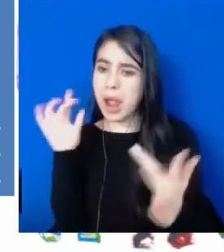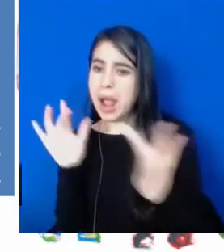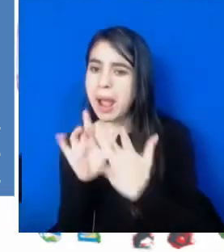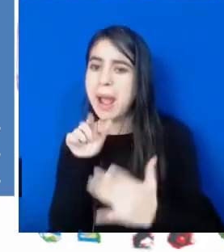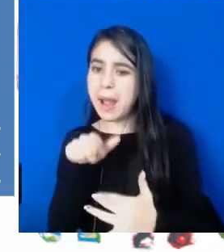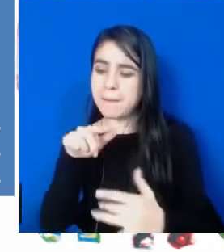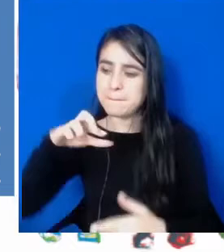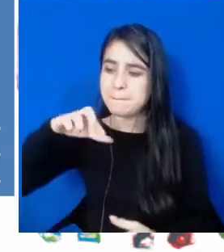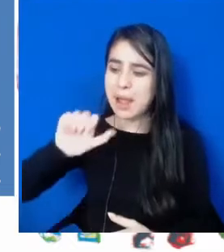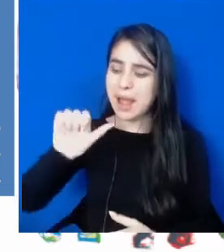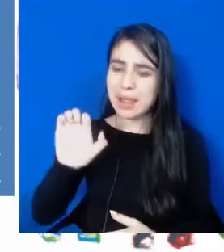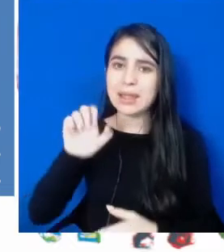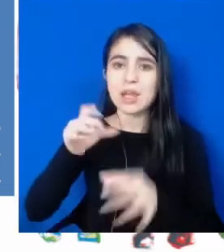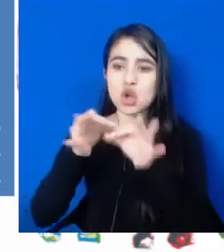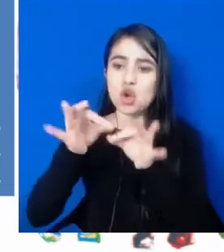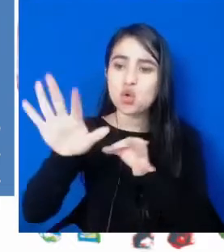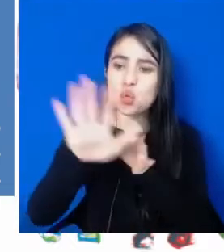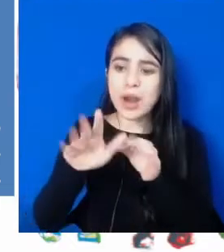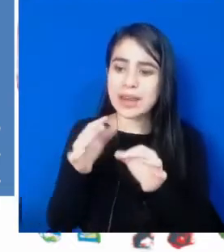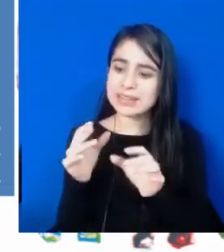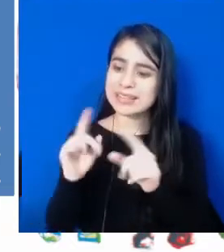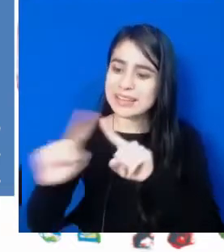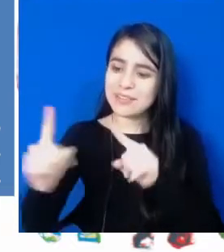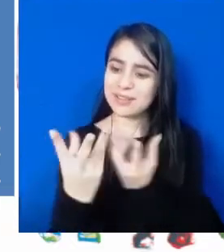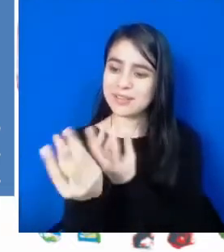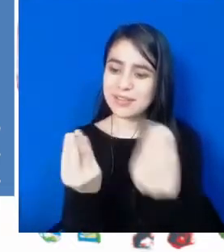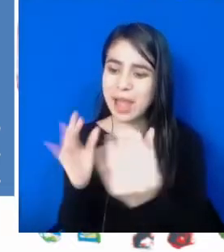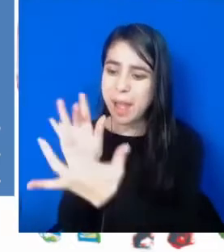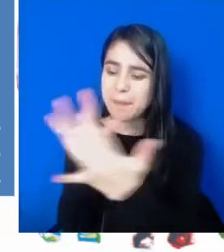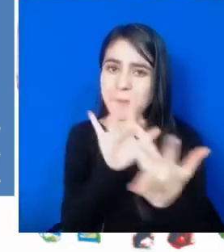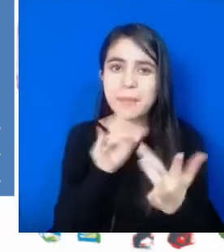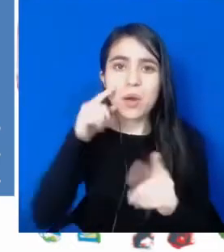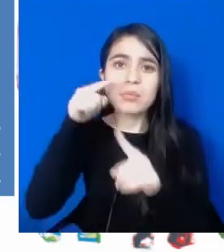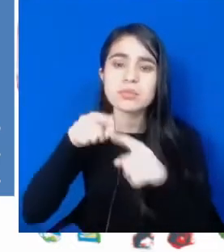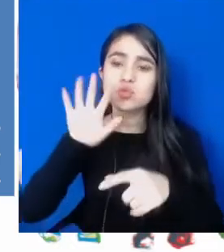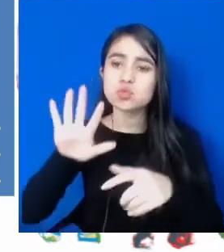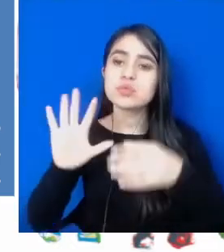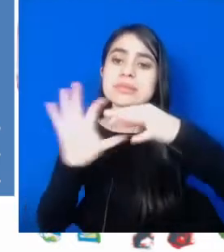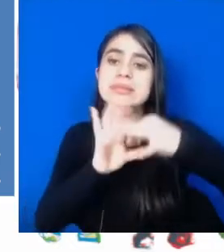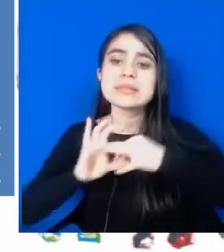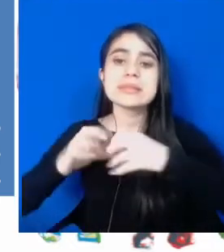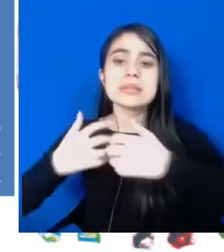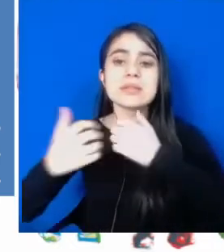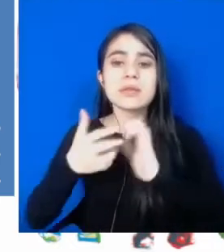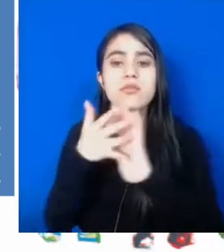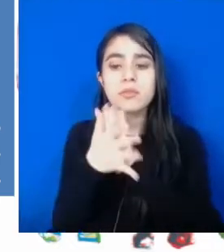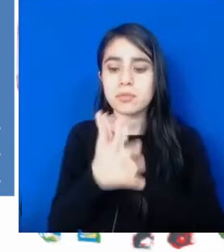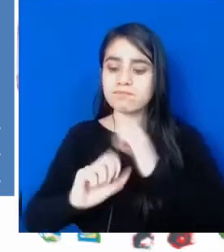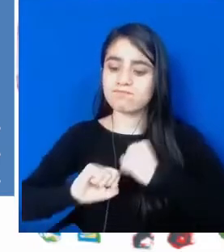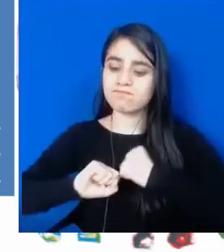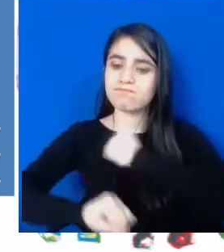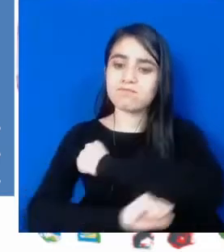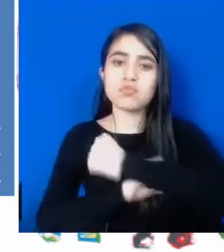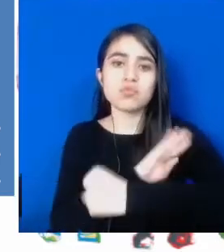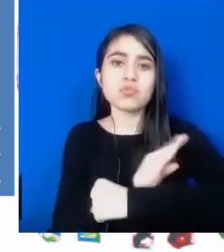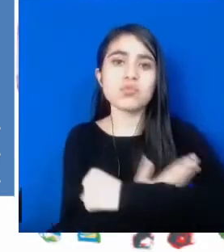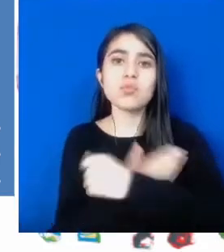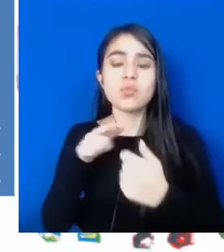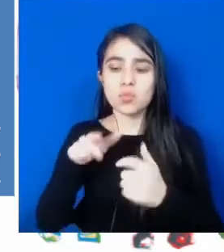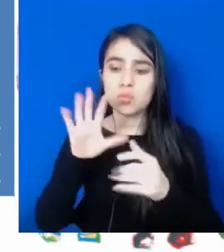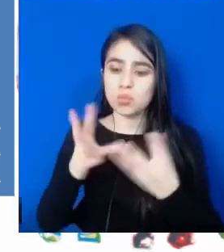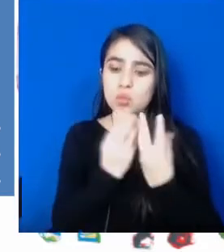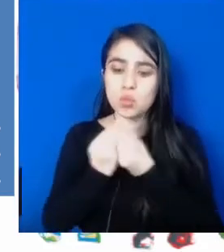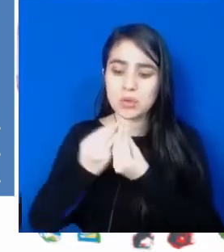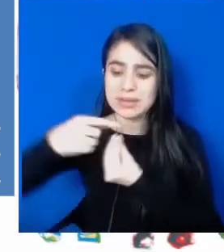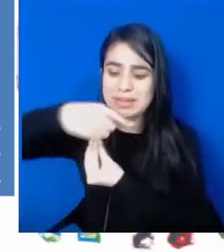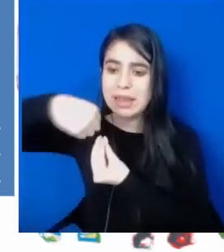conveniencia de un PAE rural diferenciado, para poder fortalecer los sistemas de información de